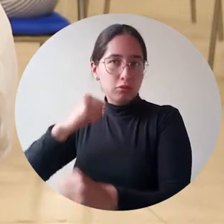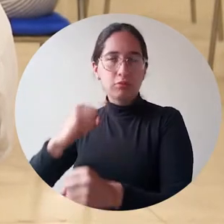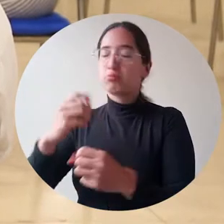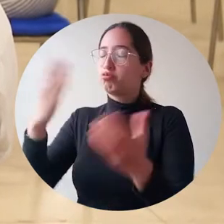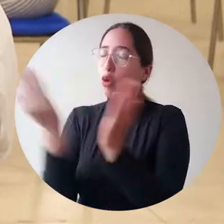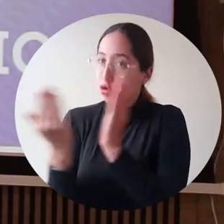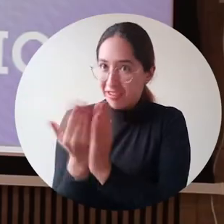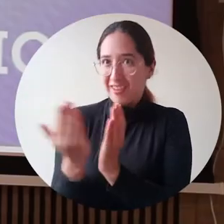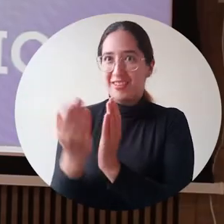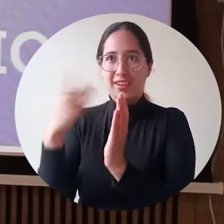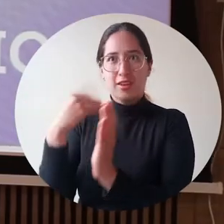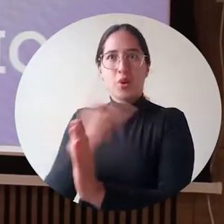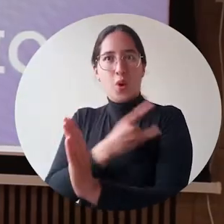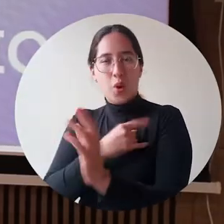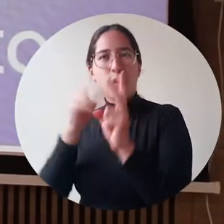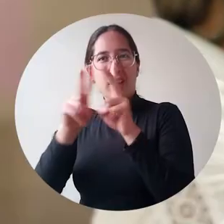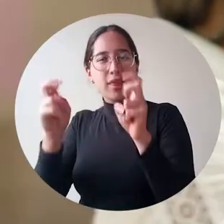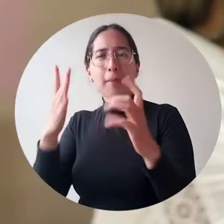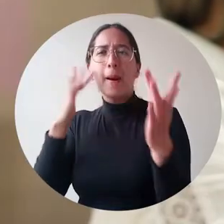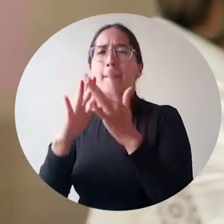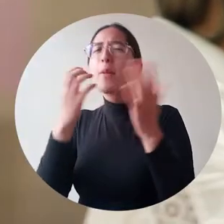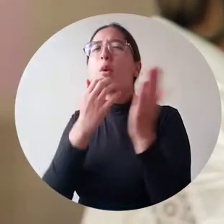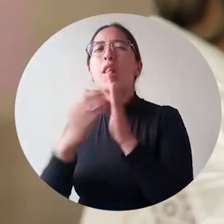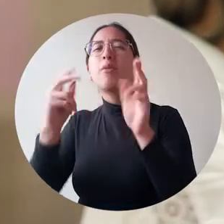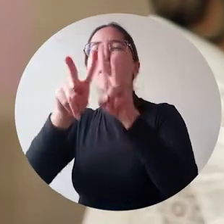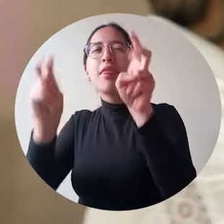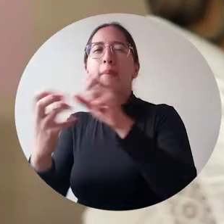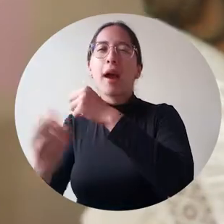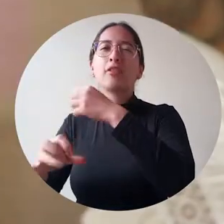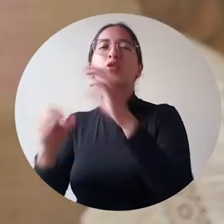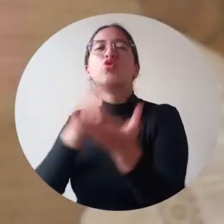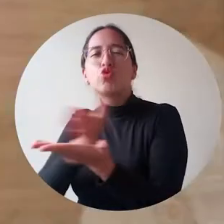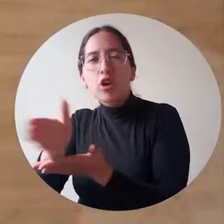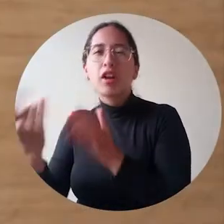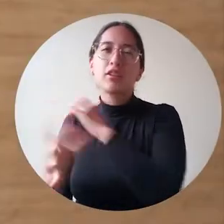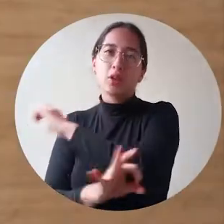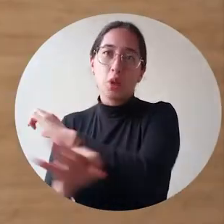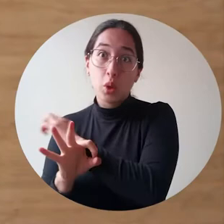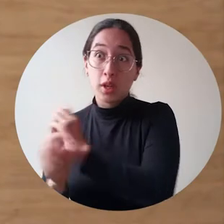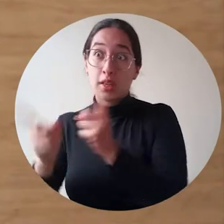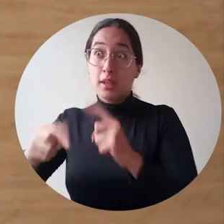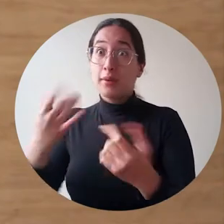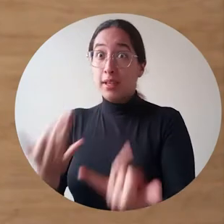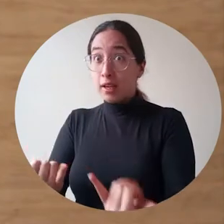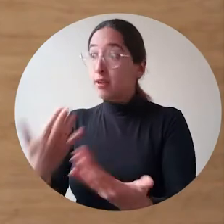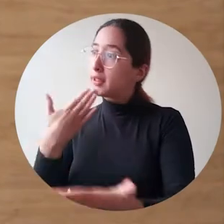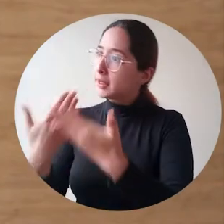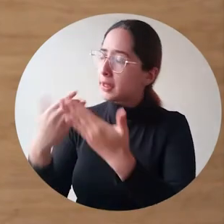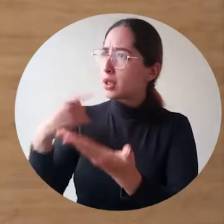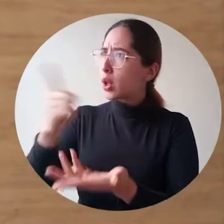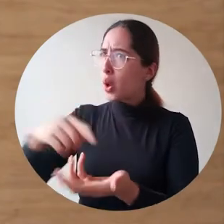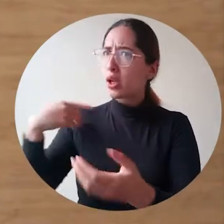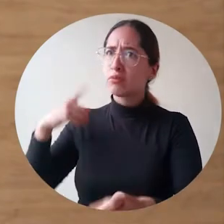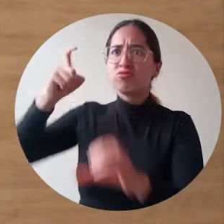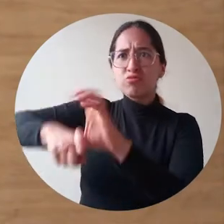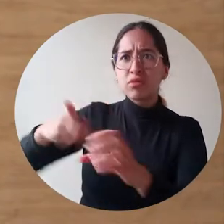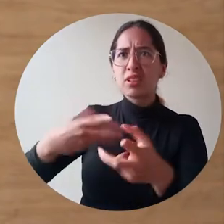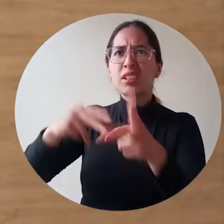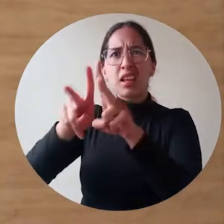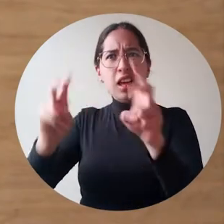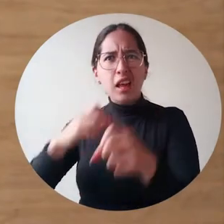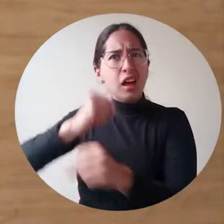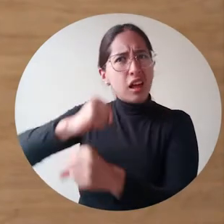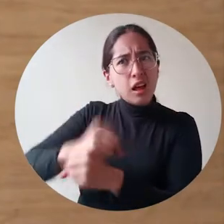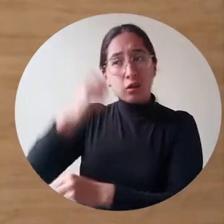tenemos ya en el caso de Derecho, de Psicología, para que luego puedan, gracias al mérito, entrar a la planta docente y concursar en